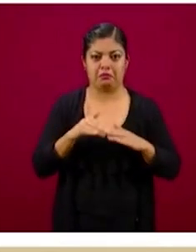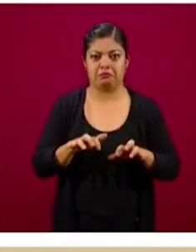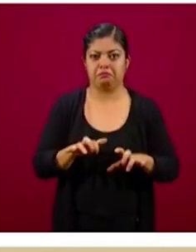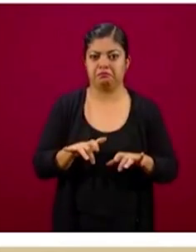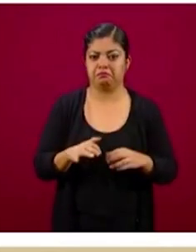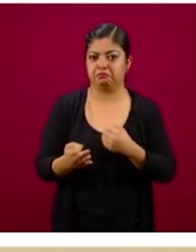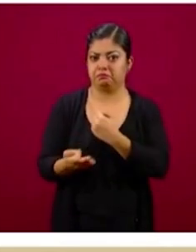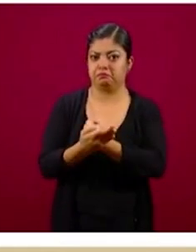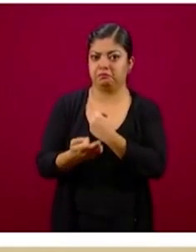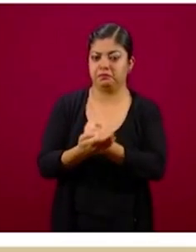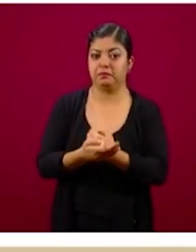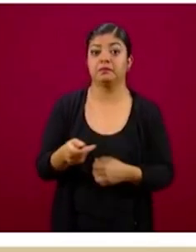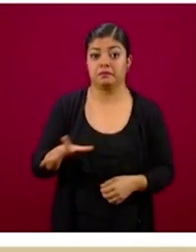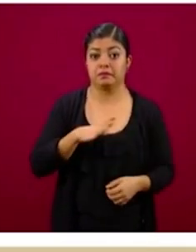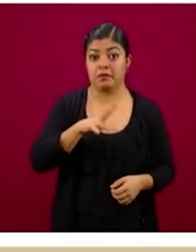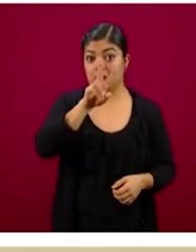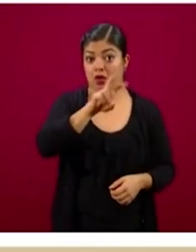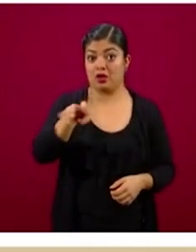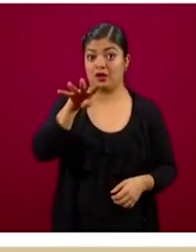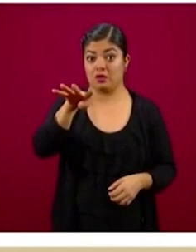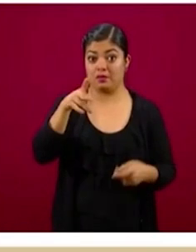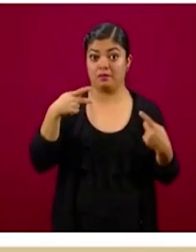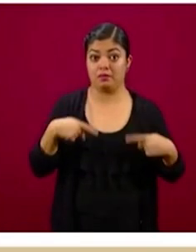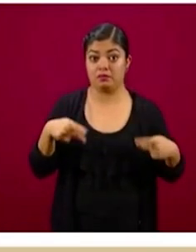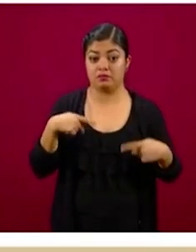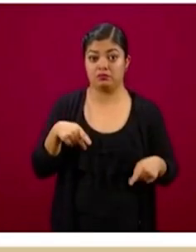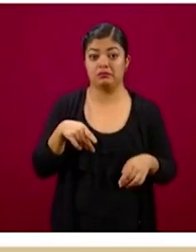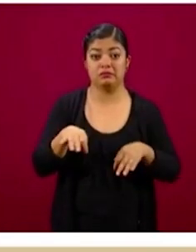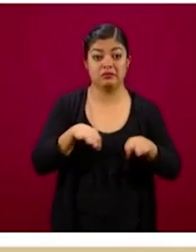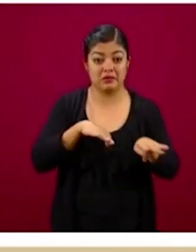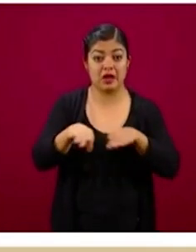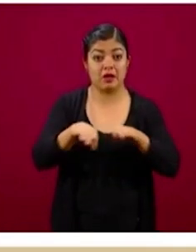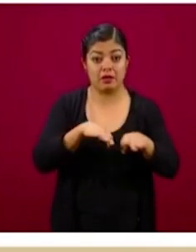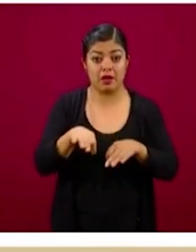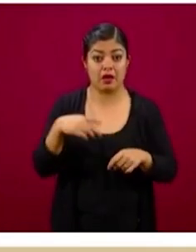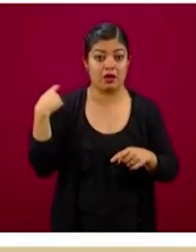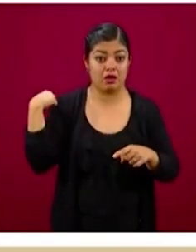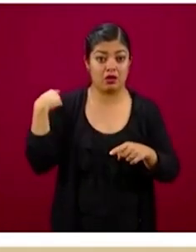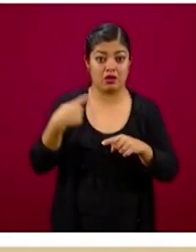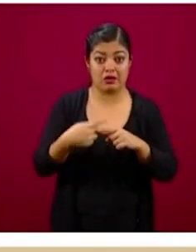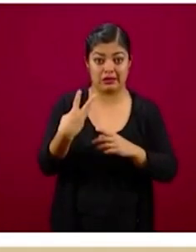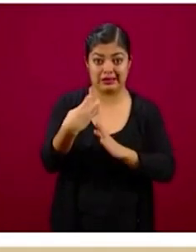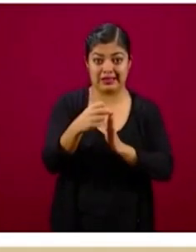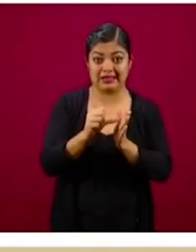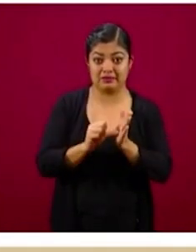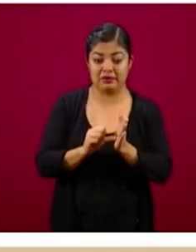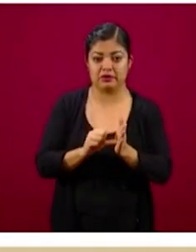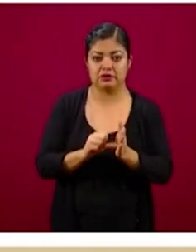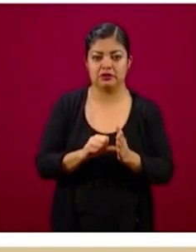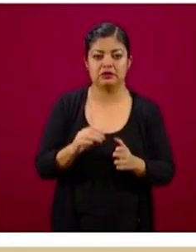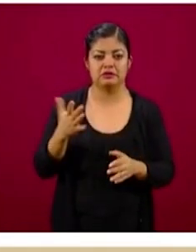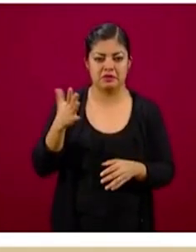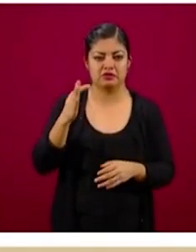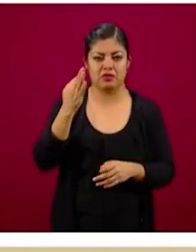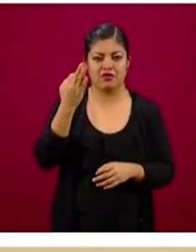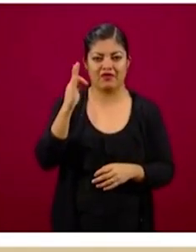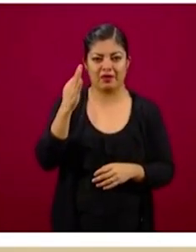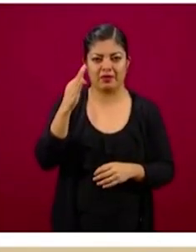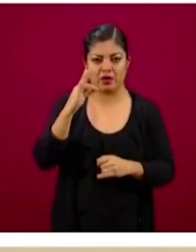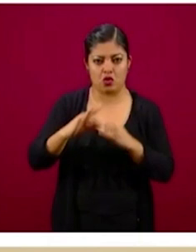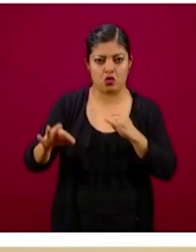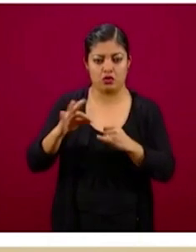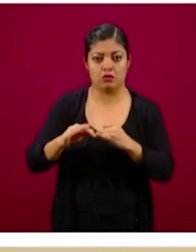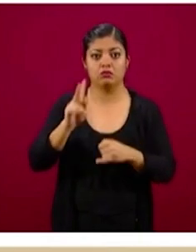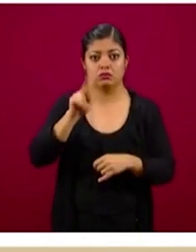Estas 219 personas han estado trabajando los últimos 90 días desde finales de febrero en su